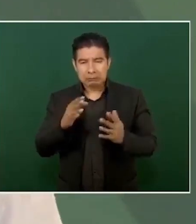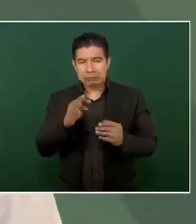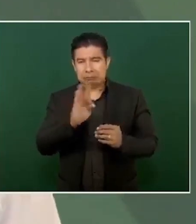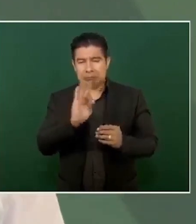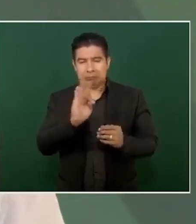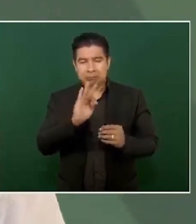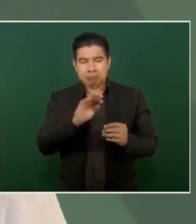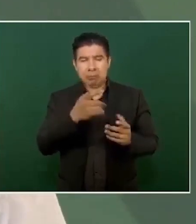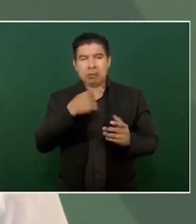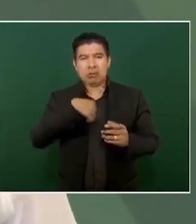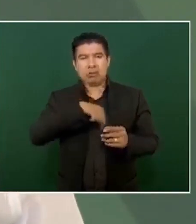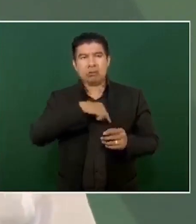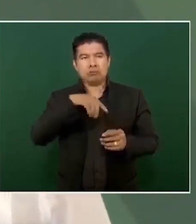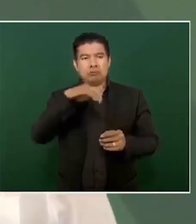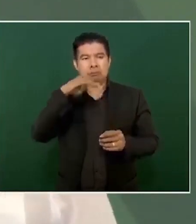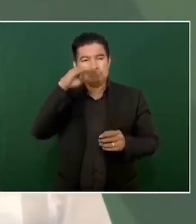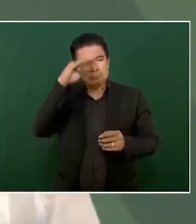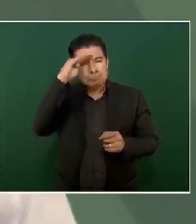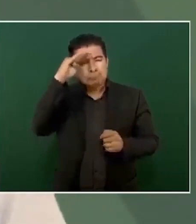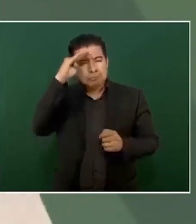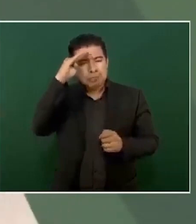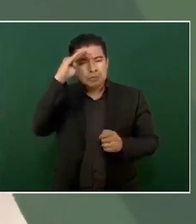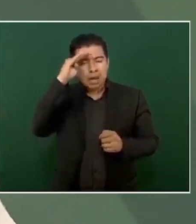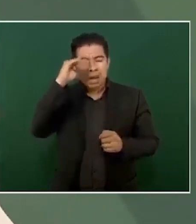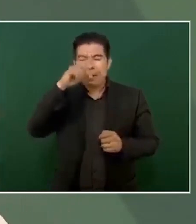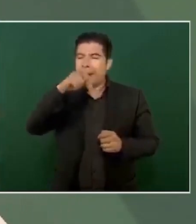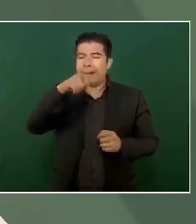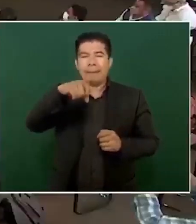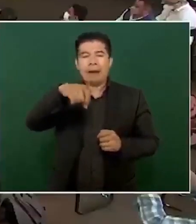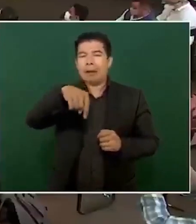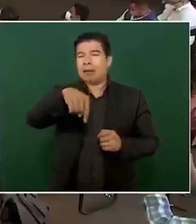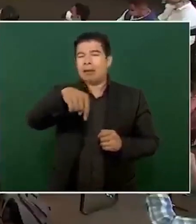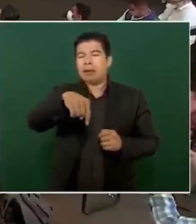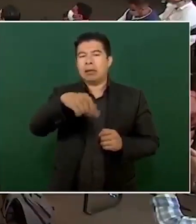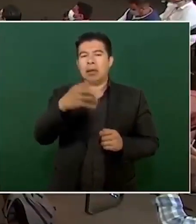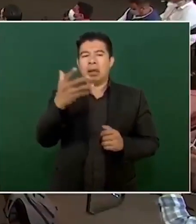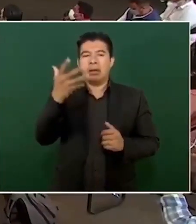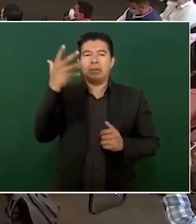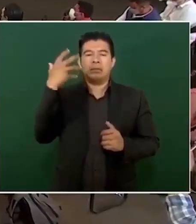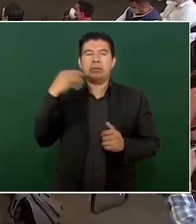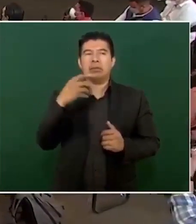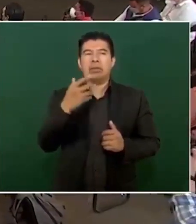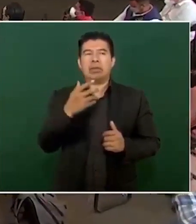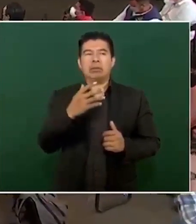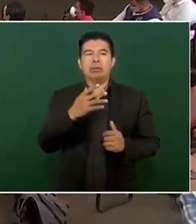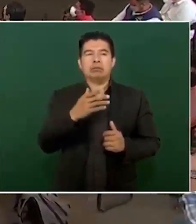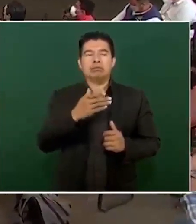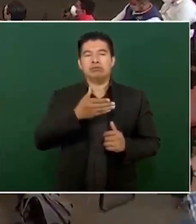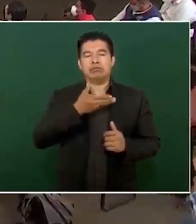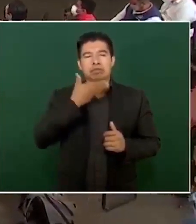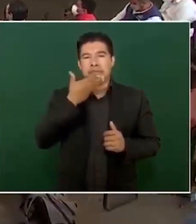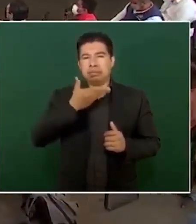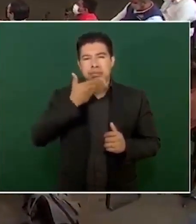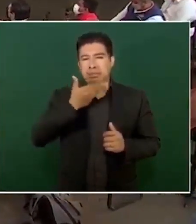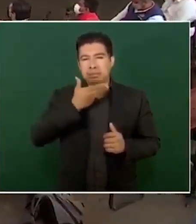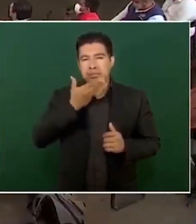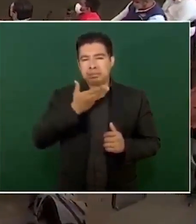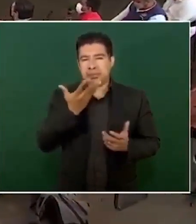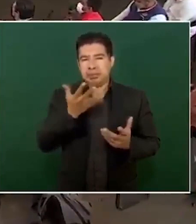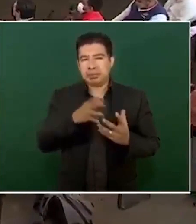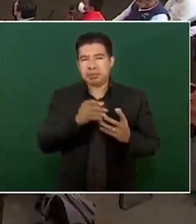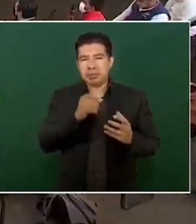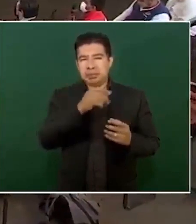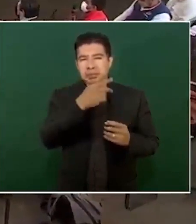solo aquí antes Era costumbre El que los